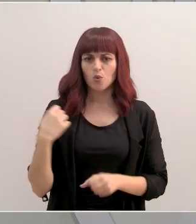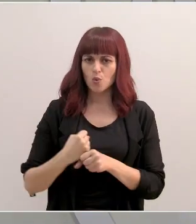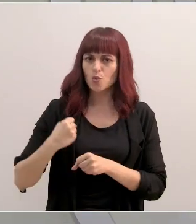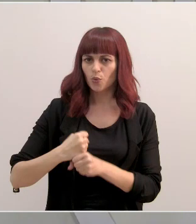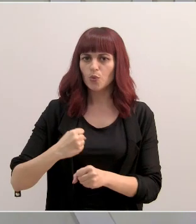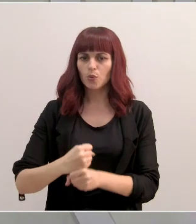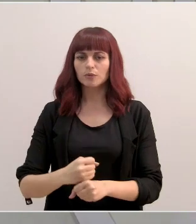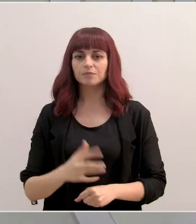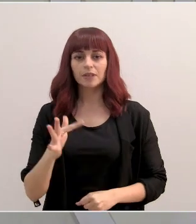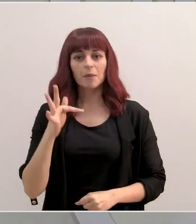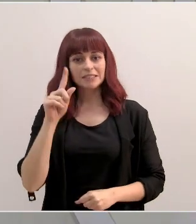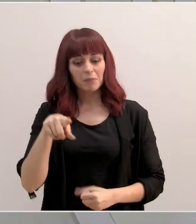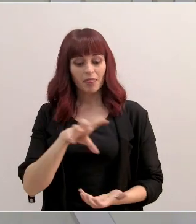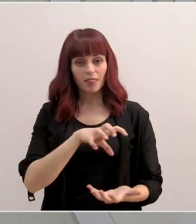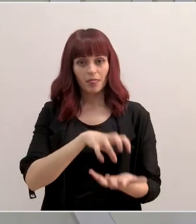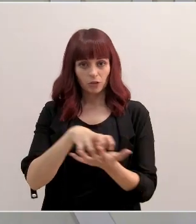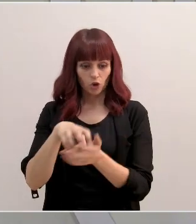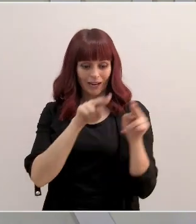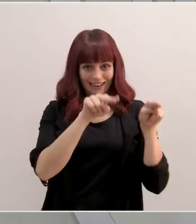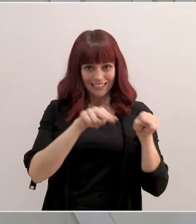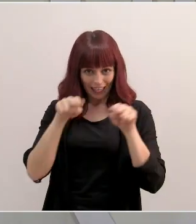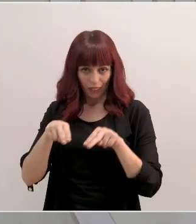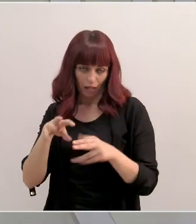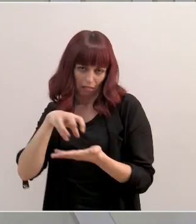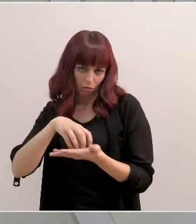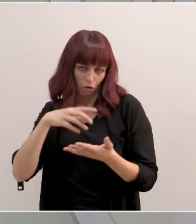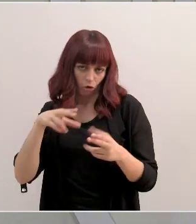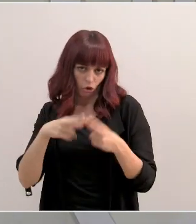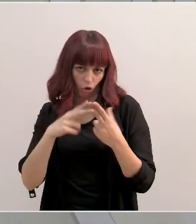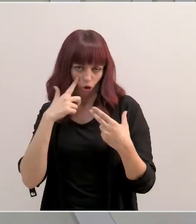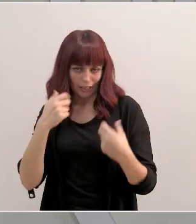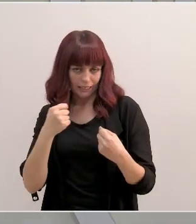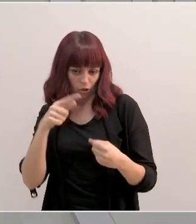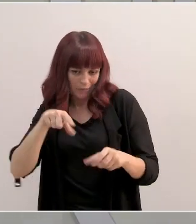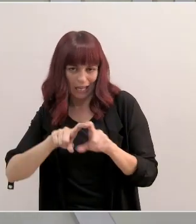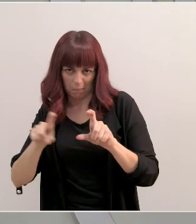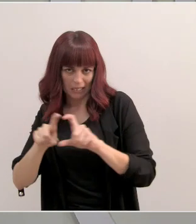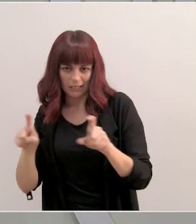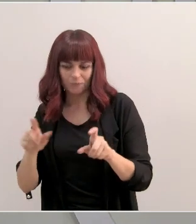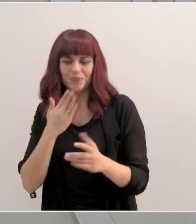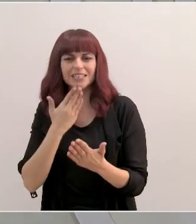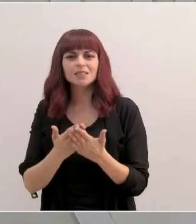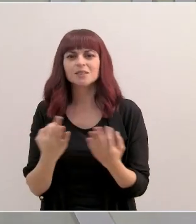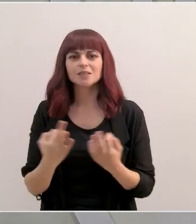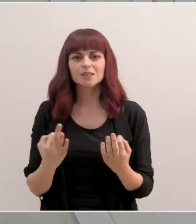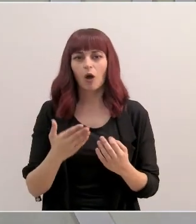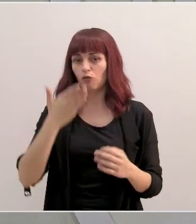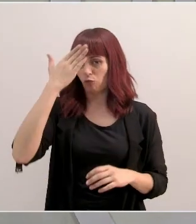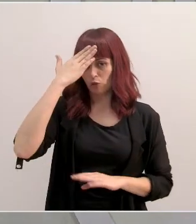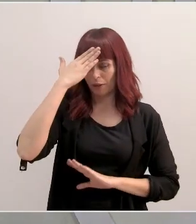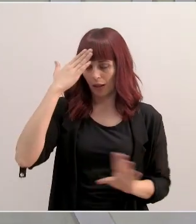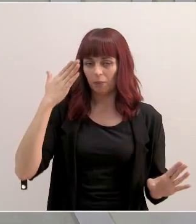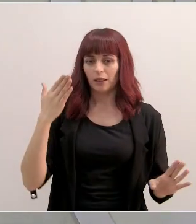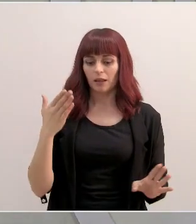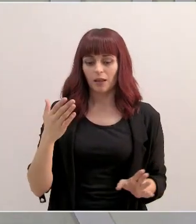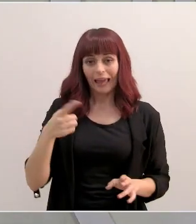centros, a la residencia, centros sociosanitarios, incluso a las empresas, lo que se les pide fundamentalmente es que